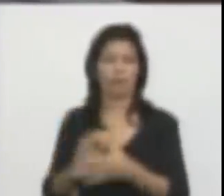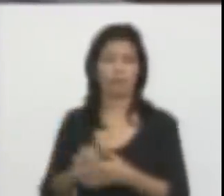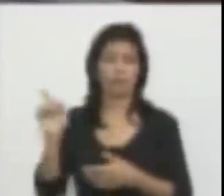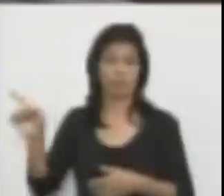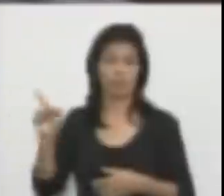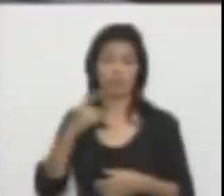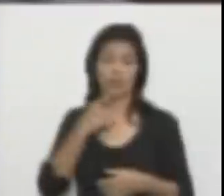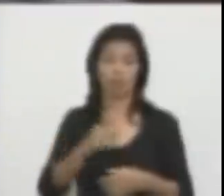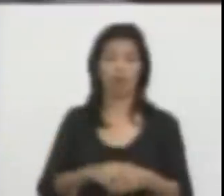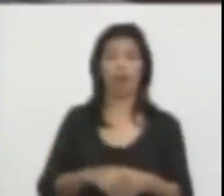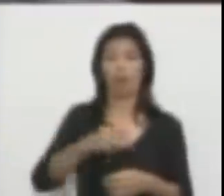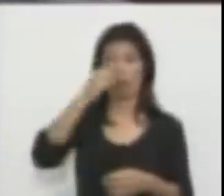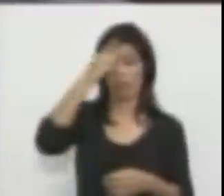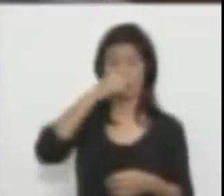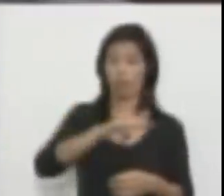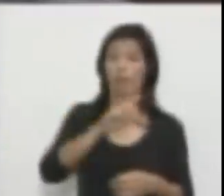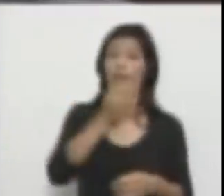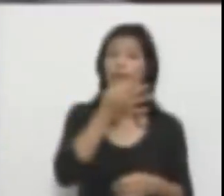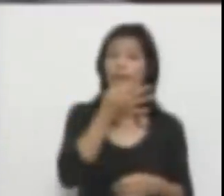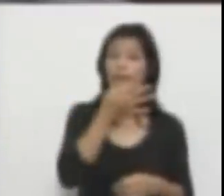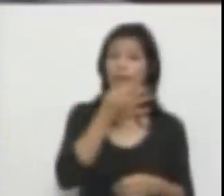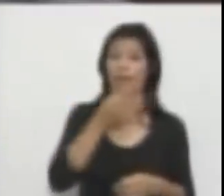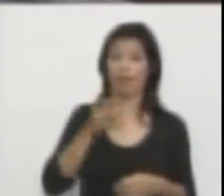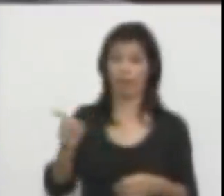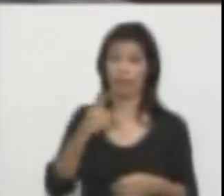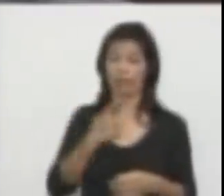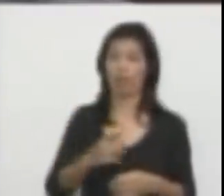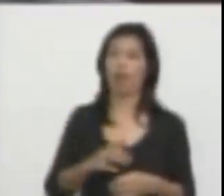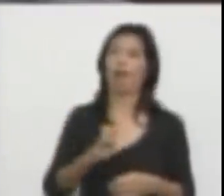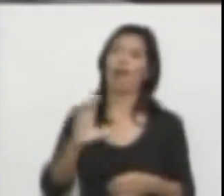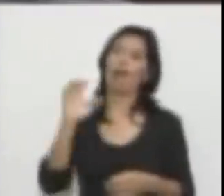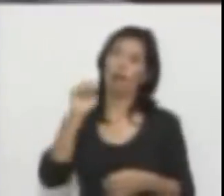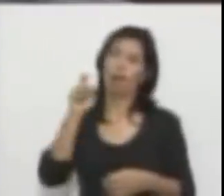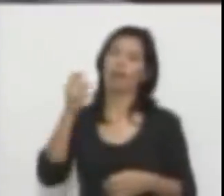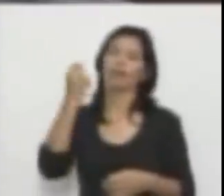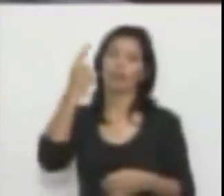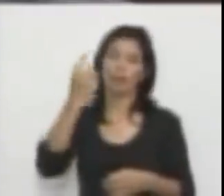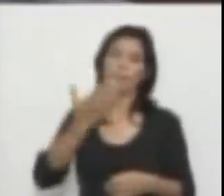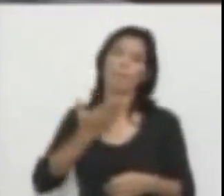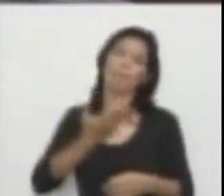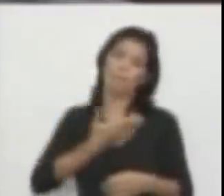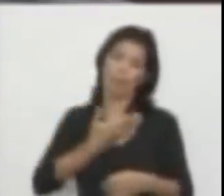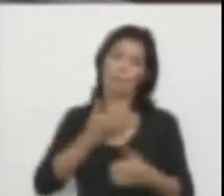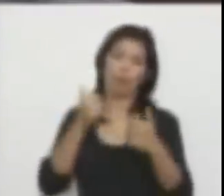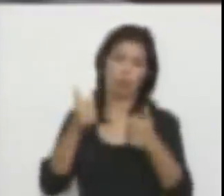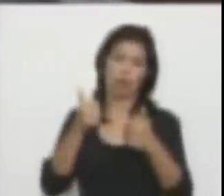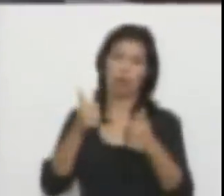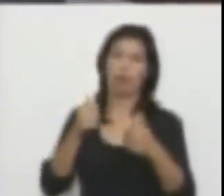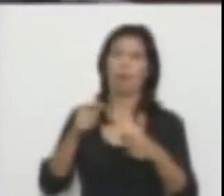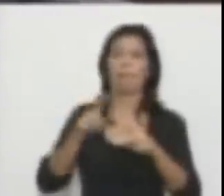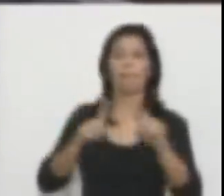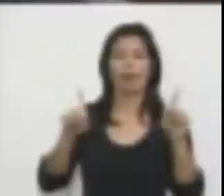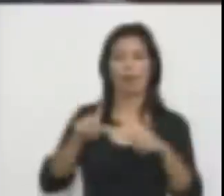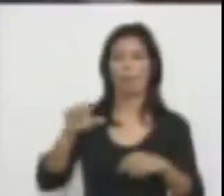dijo que tenía un hijo gay, yo llegué a la conclusión de que ella era una buena madre y una mala profetisa.